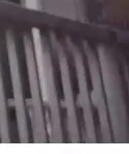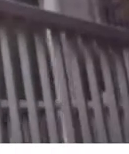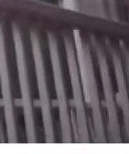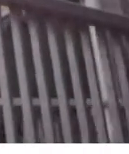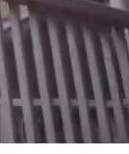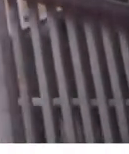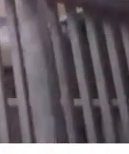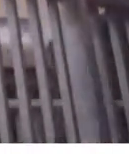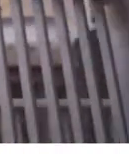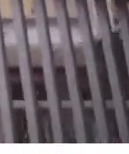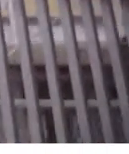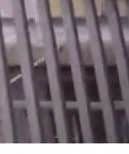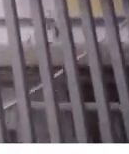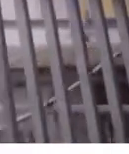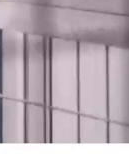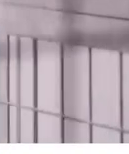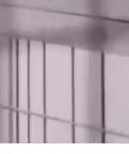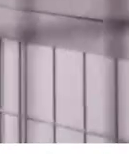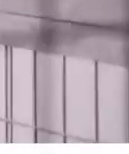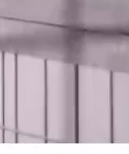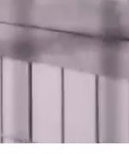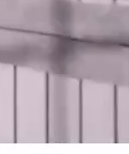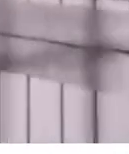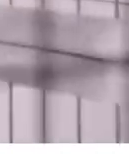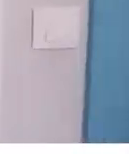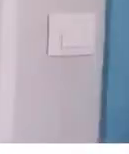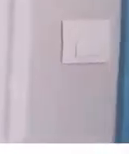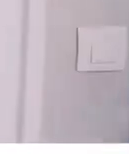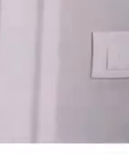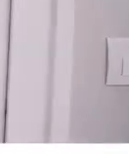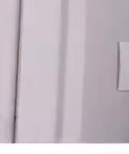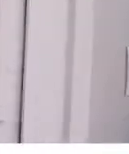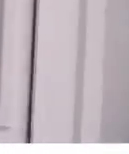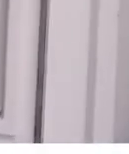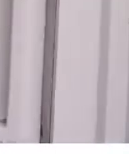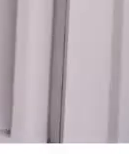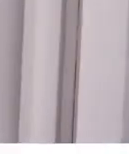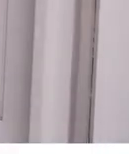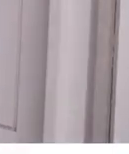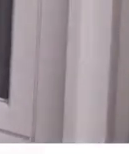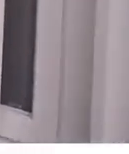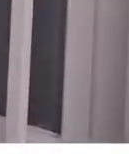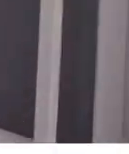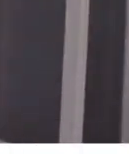De Hicham, que necesitaba un hogar para pasar el invierno con su familia.